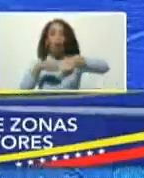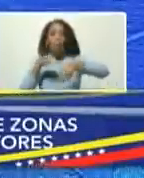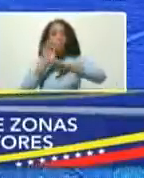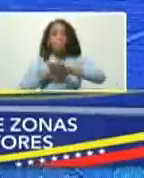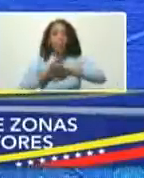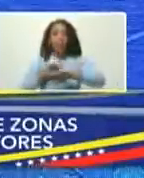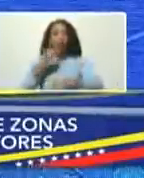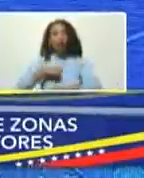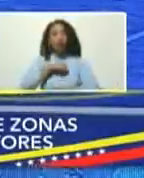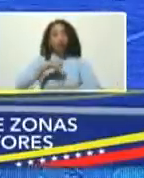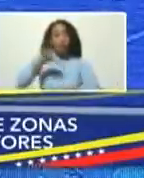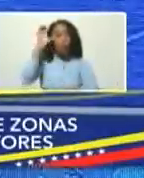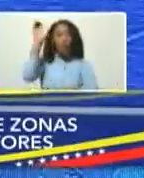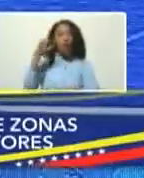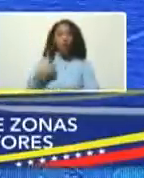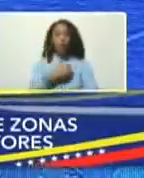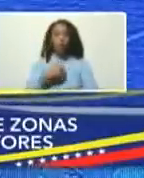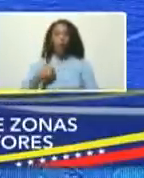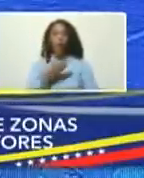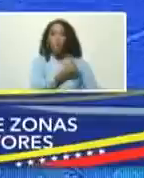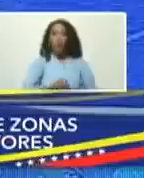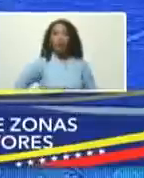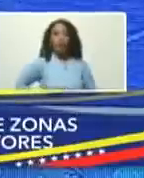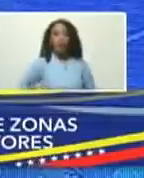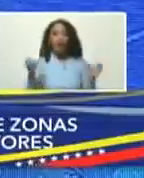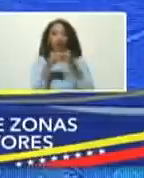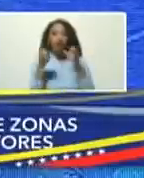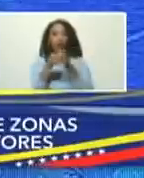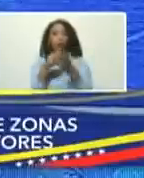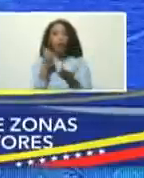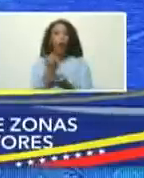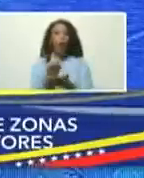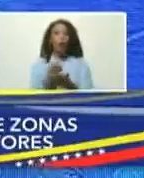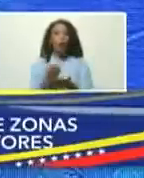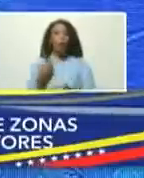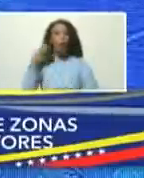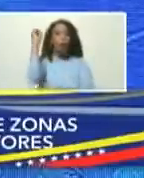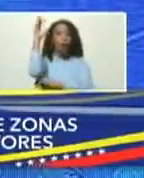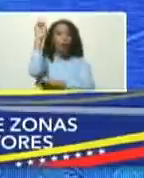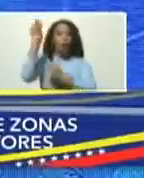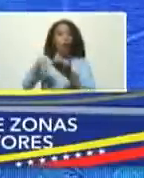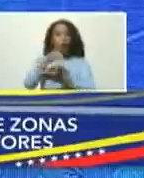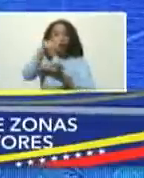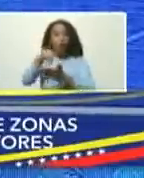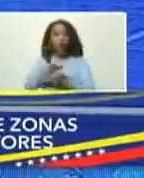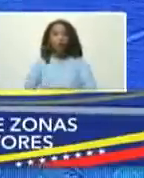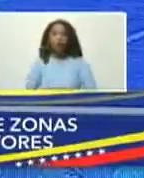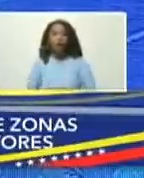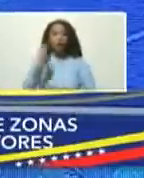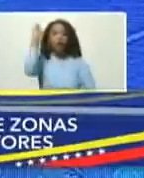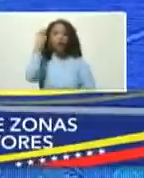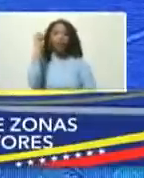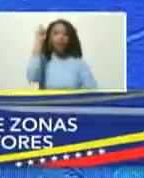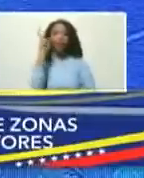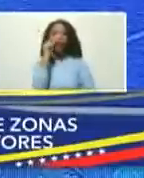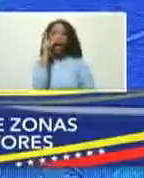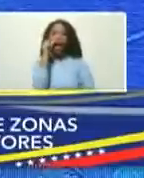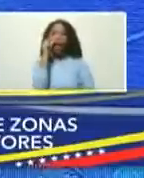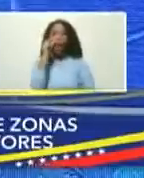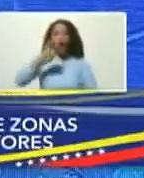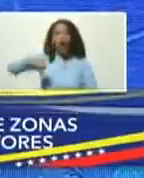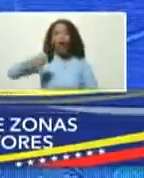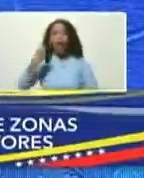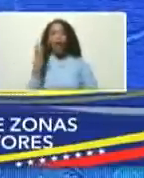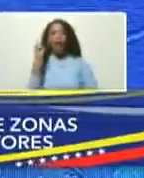de nuestro país. Yo quisiera que el presidente de la Comisión de Economía de la Asamblea Nacional, diputado Jesús